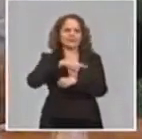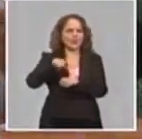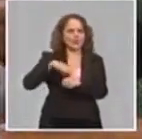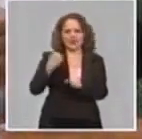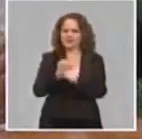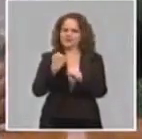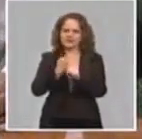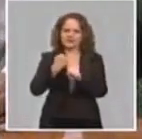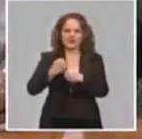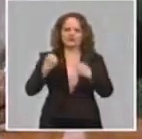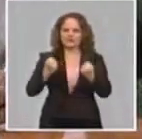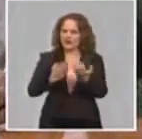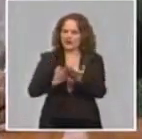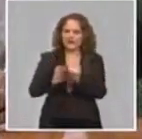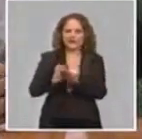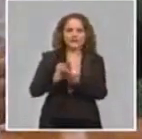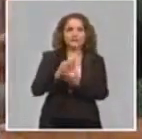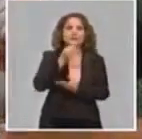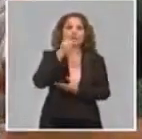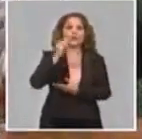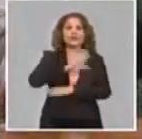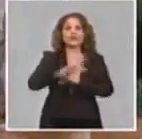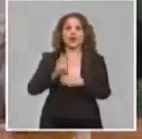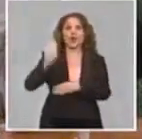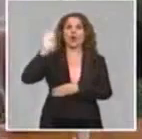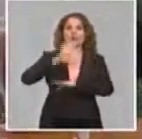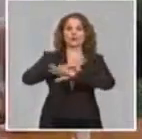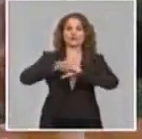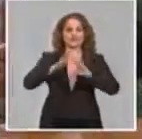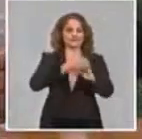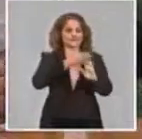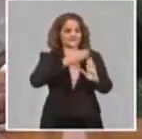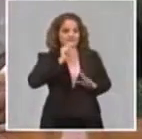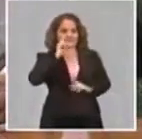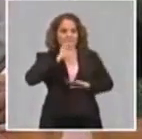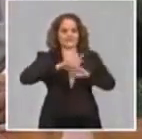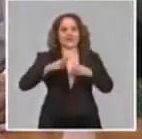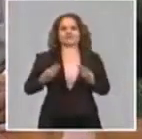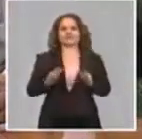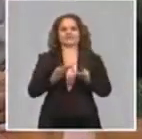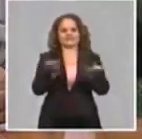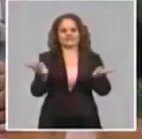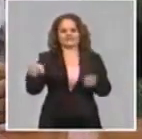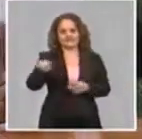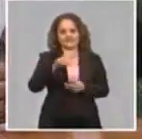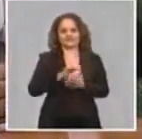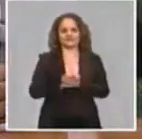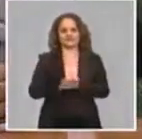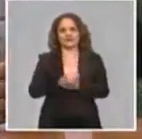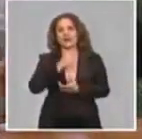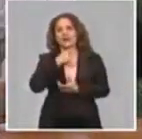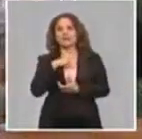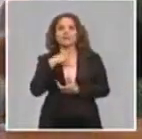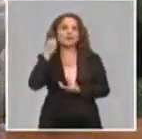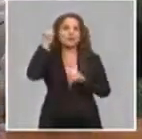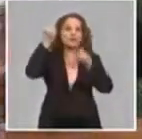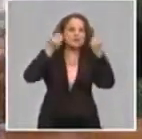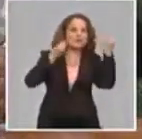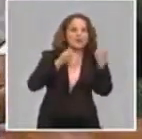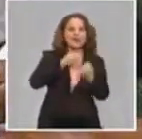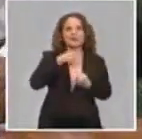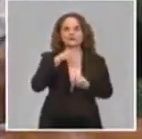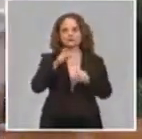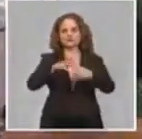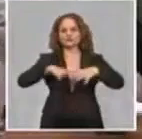compromiso de estas importantes obras para si se creaba una situación más compleja en el país, tuvieran las